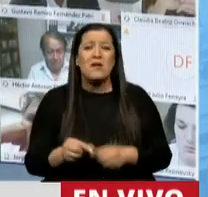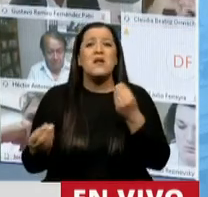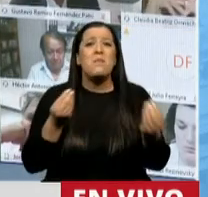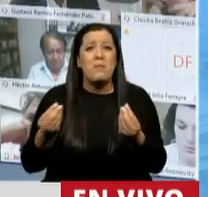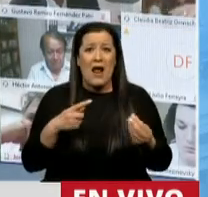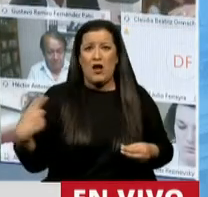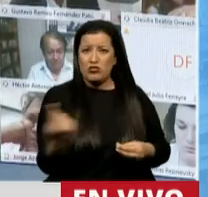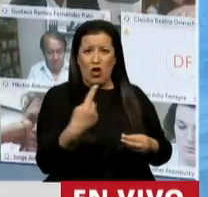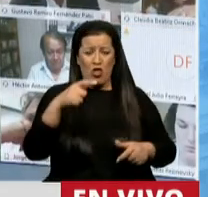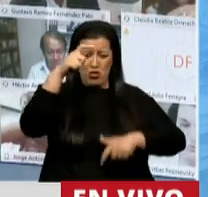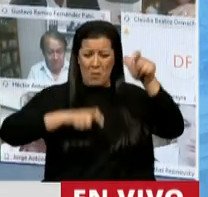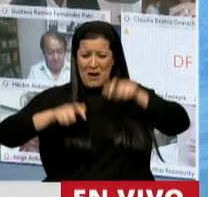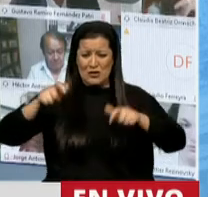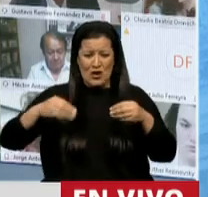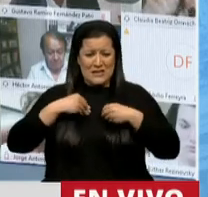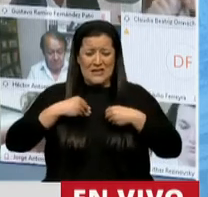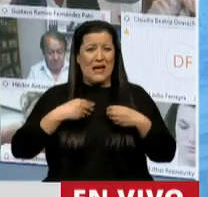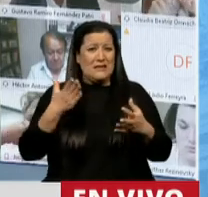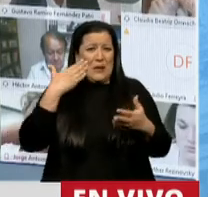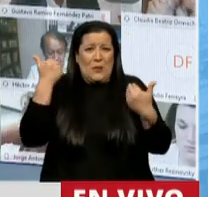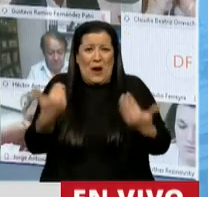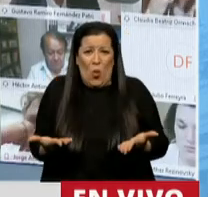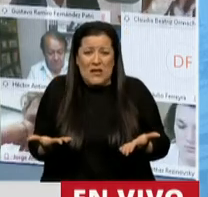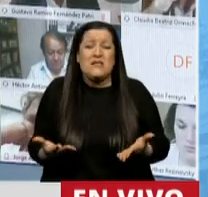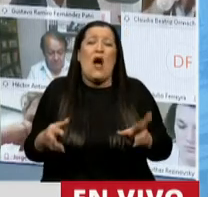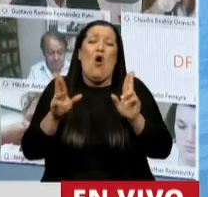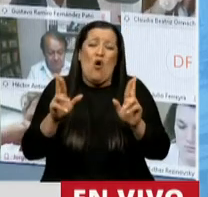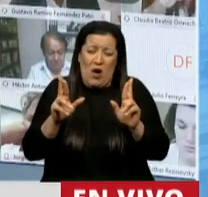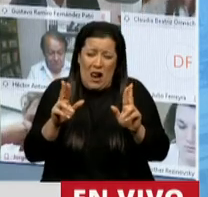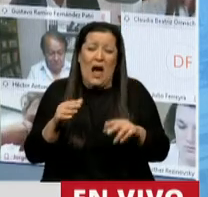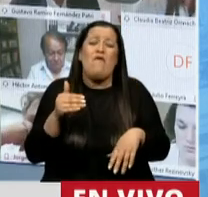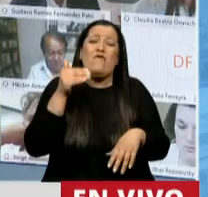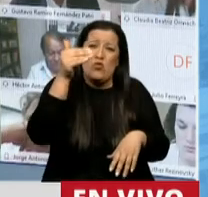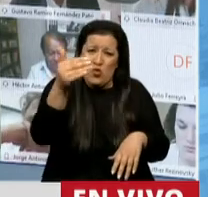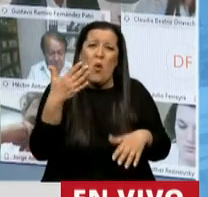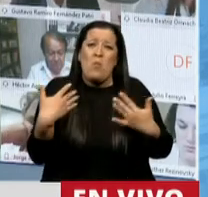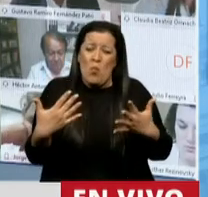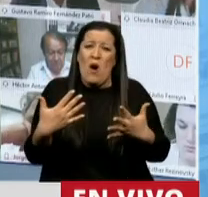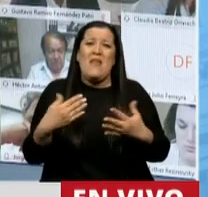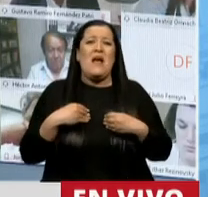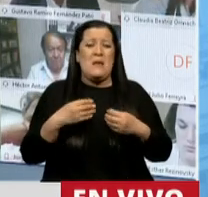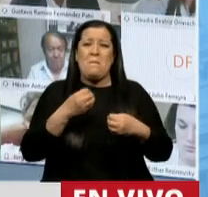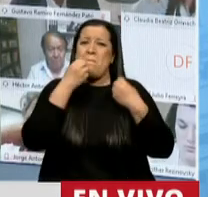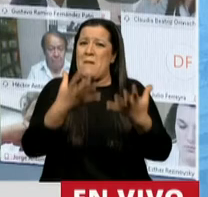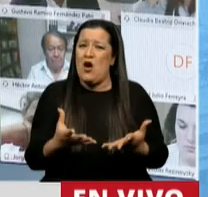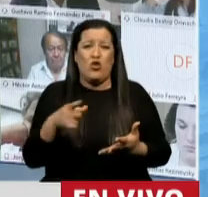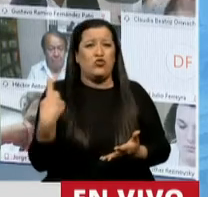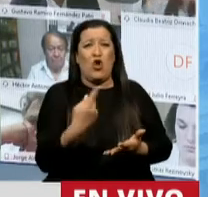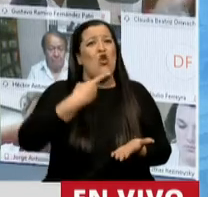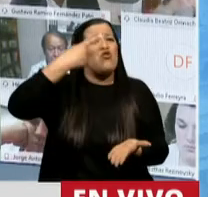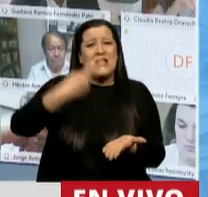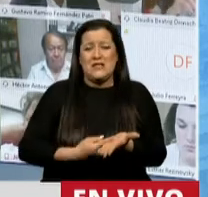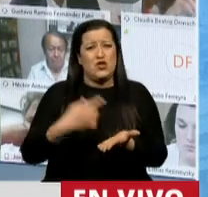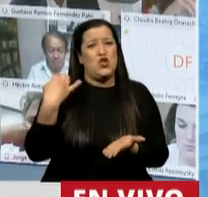nos hemos sentido tan abotornados podamos sentirnos expresados en una decisión que tenemos que tomar.